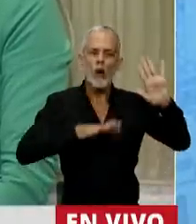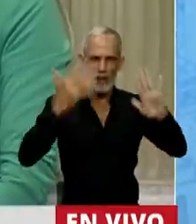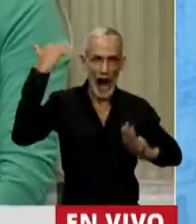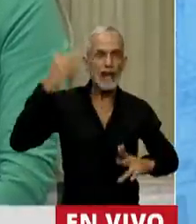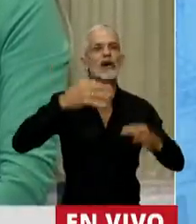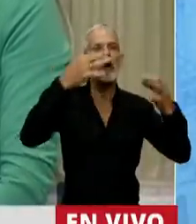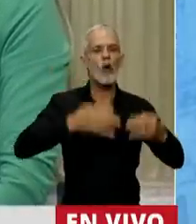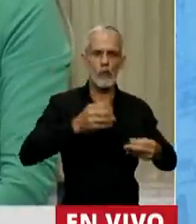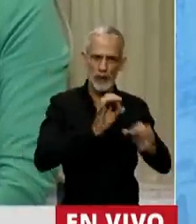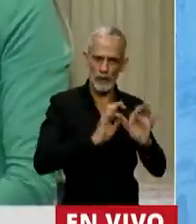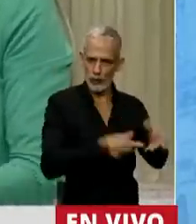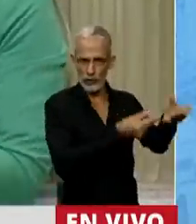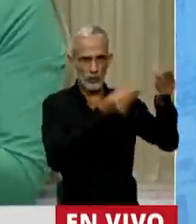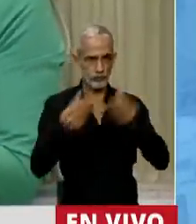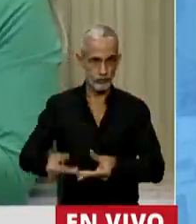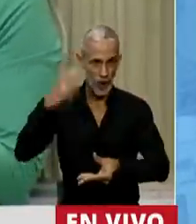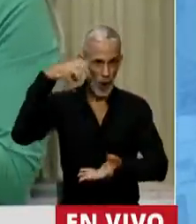y enviar este proyecto.